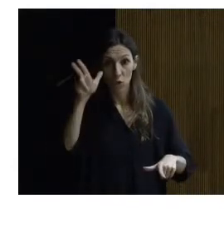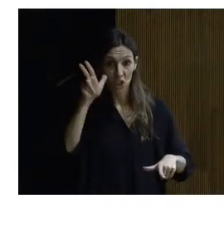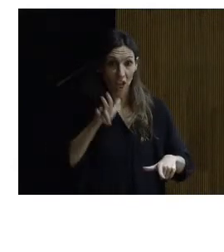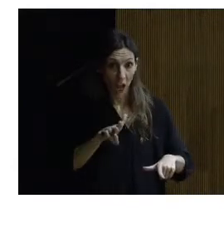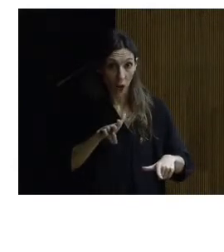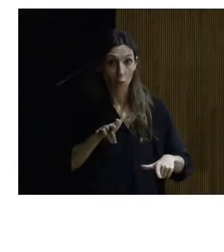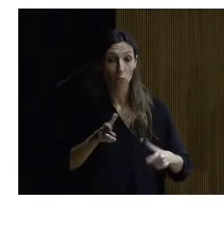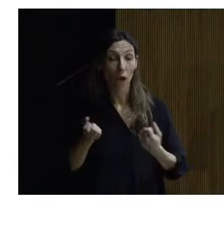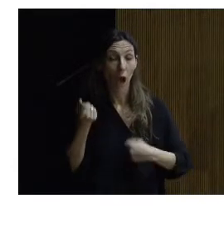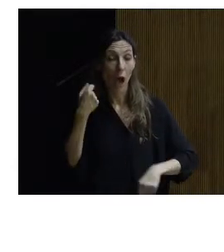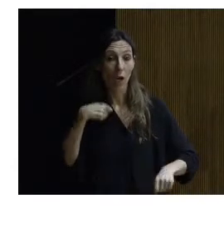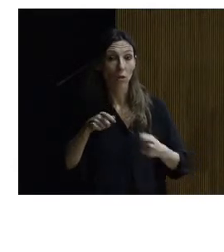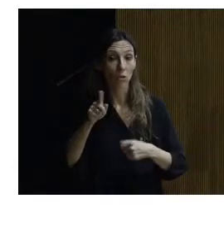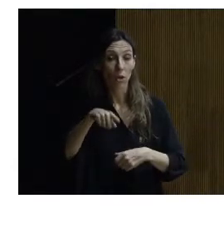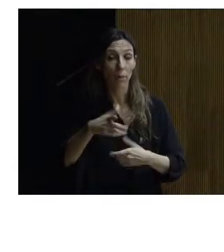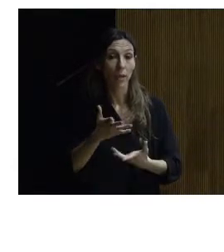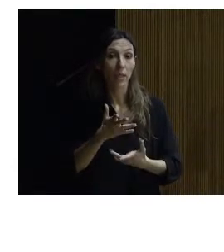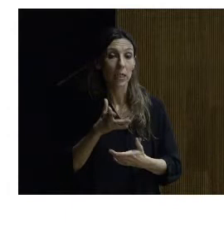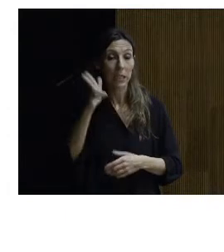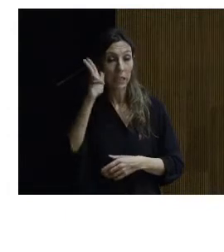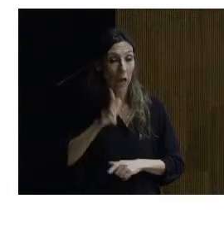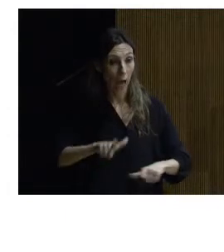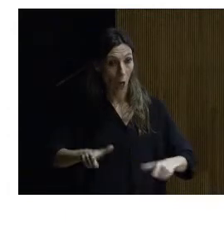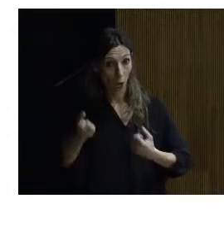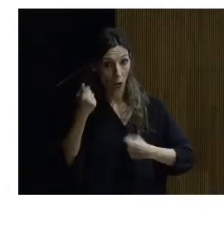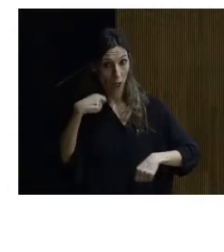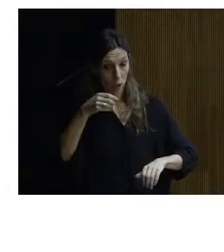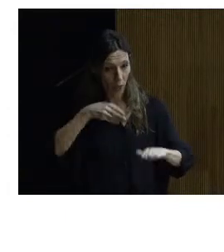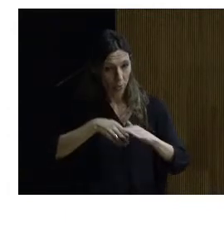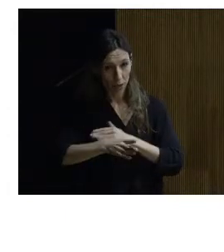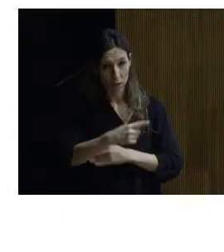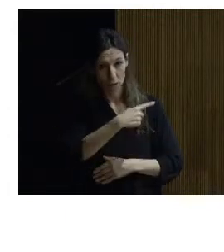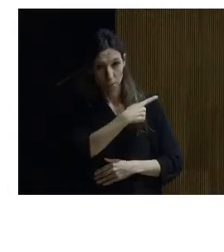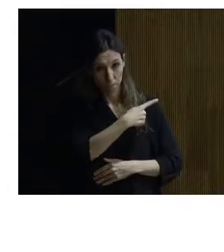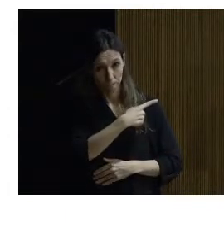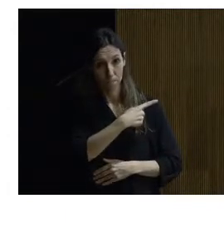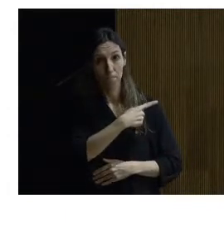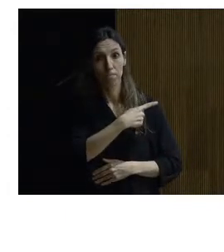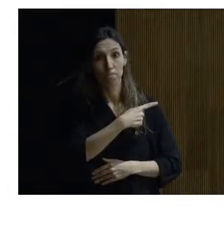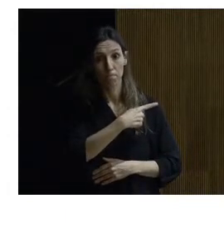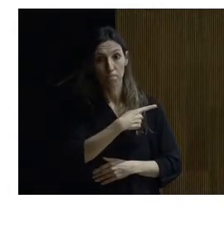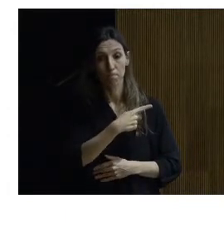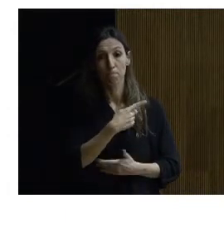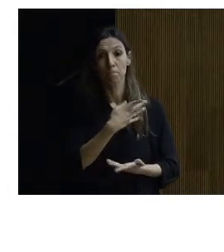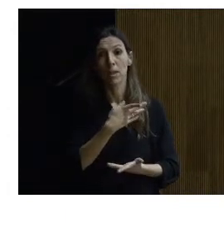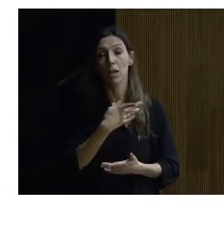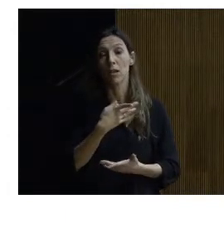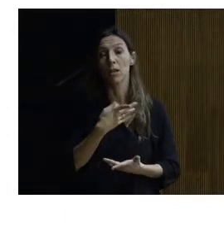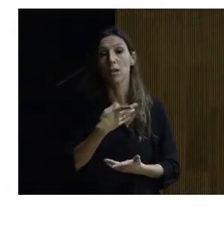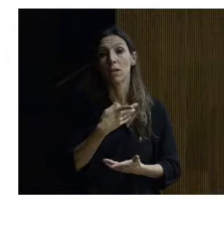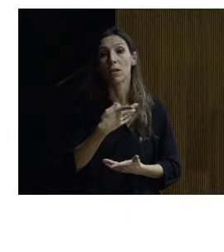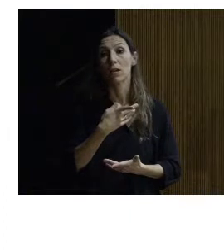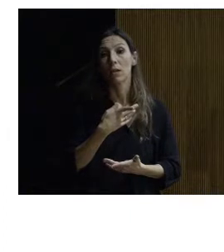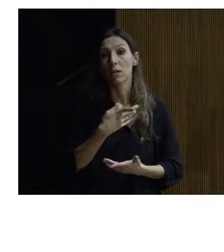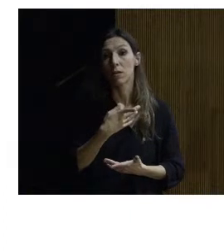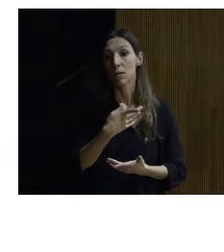actos y el propio salón de actos aquí tenéis el acceso a la dirección ¿no? donde está el este es